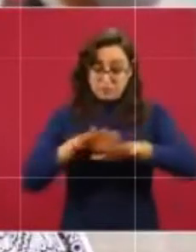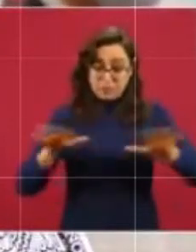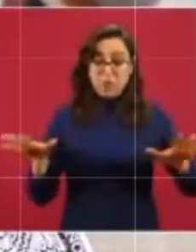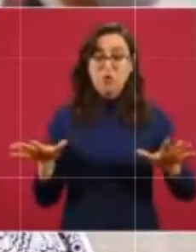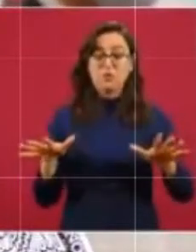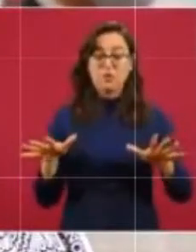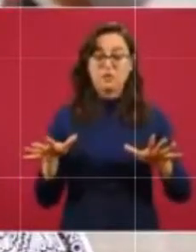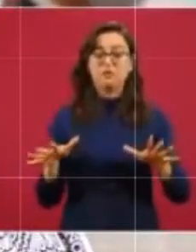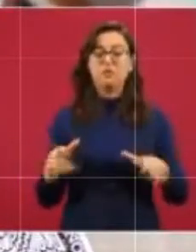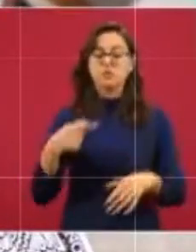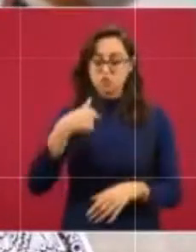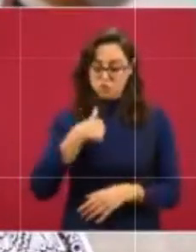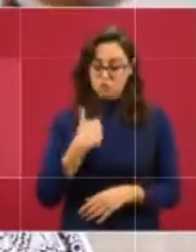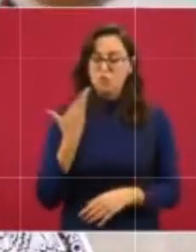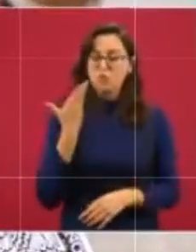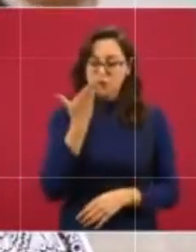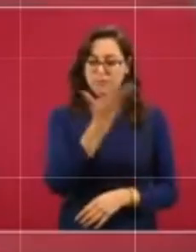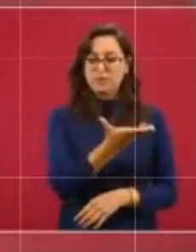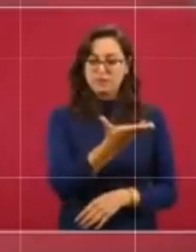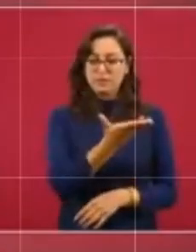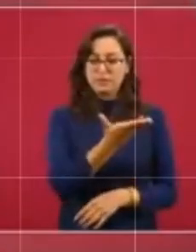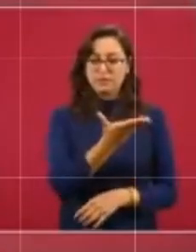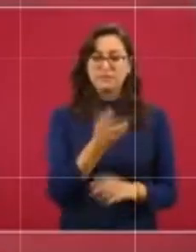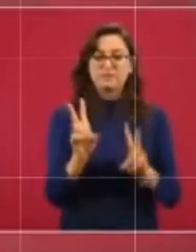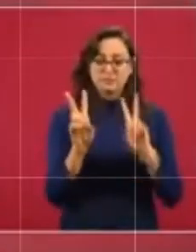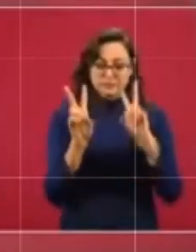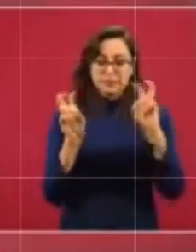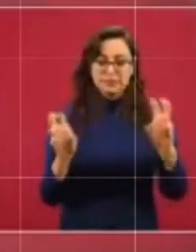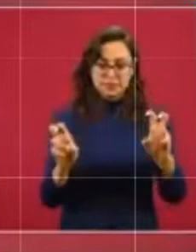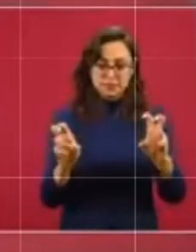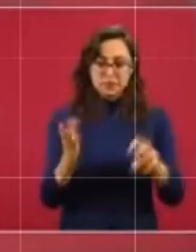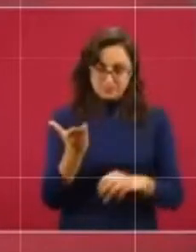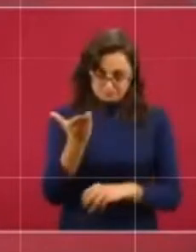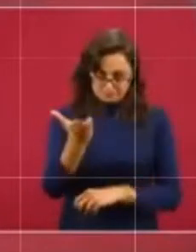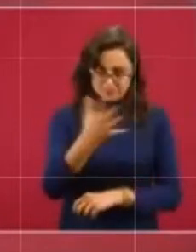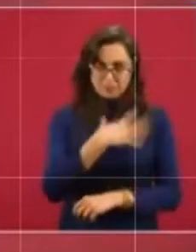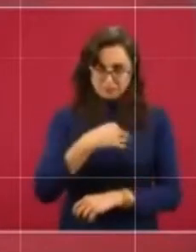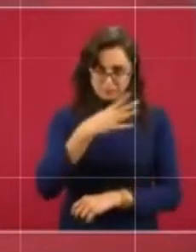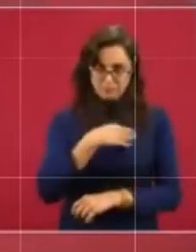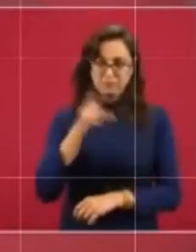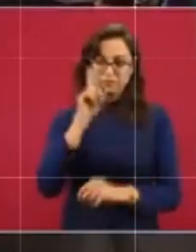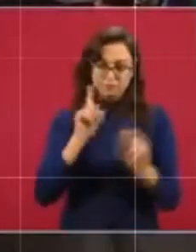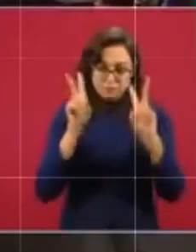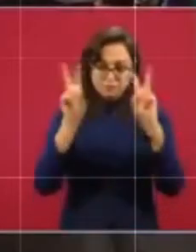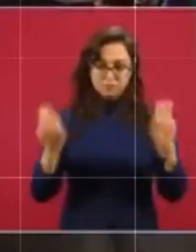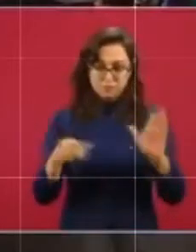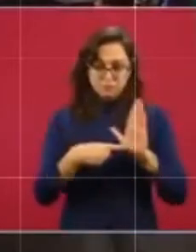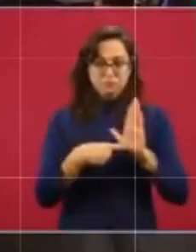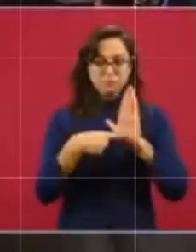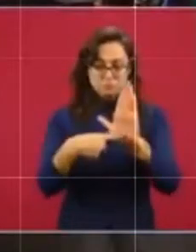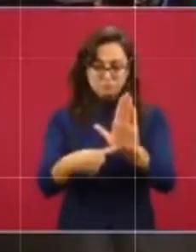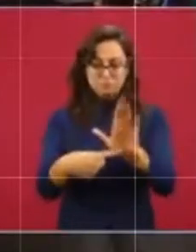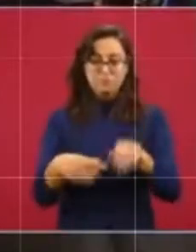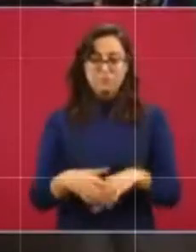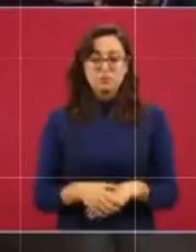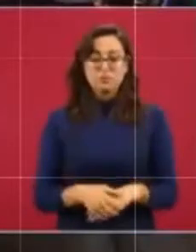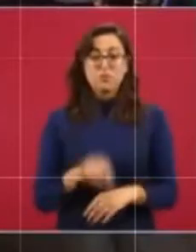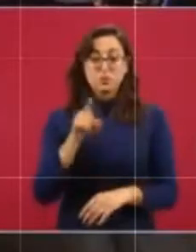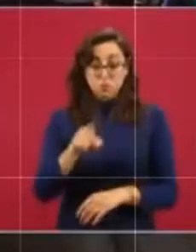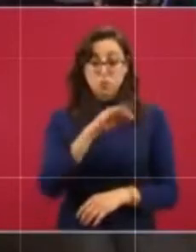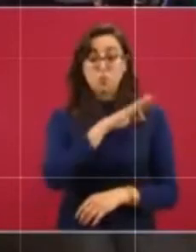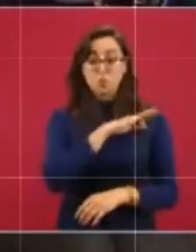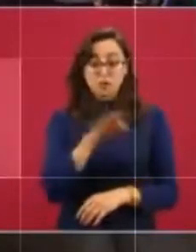le voy a pedir que informe lo de la situación de tu hija. Entonces, si puedes,